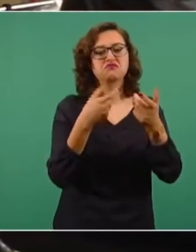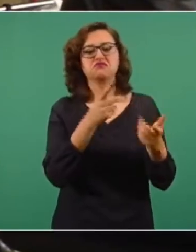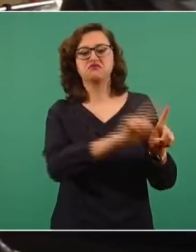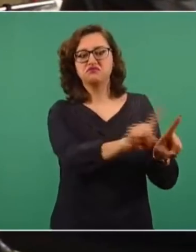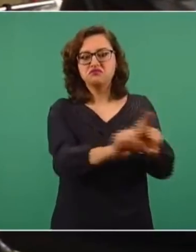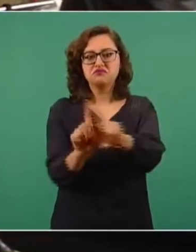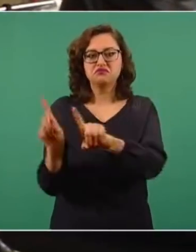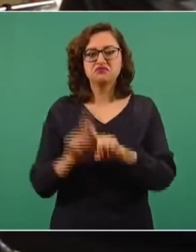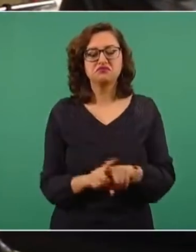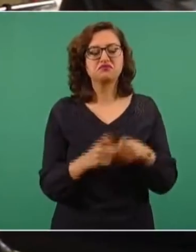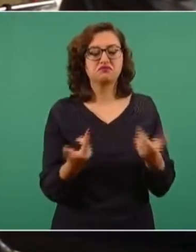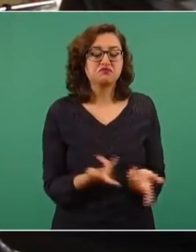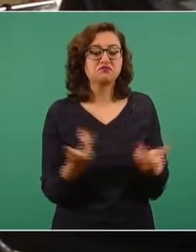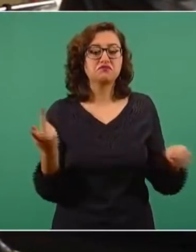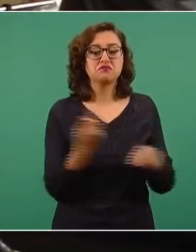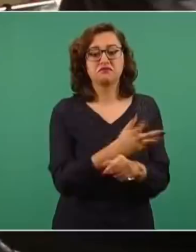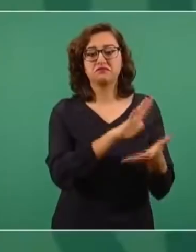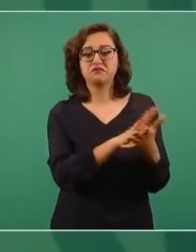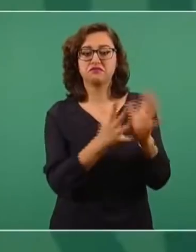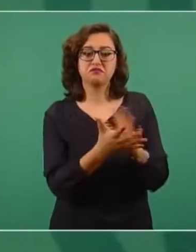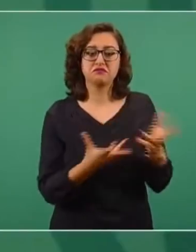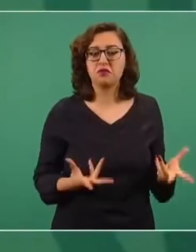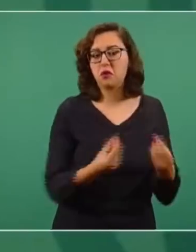por los grupos de intereses creados.